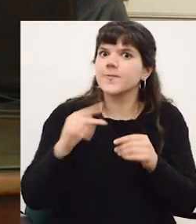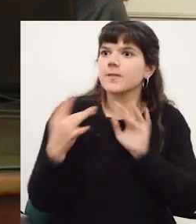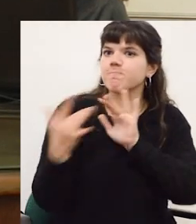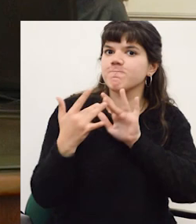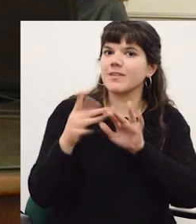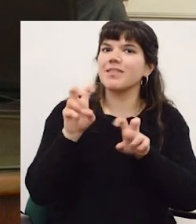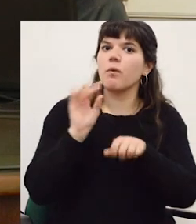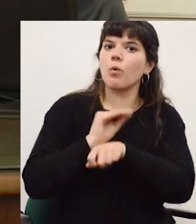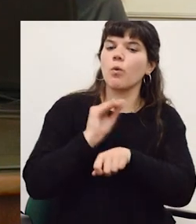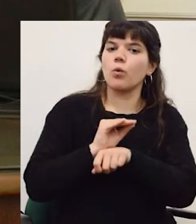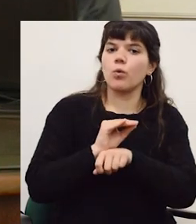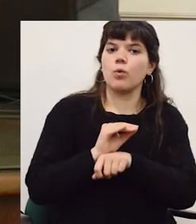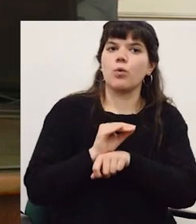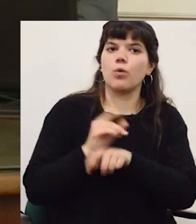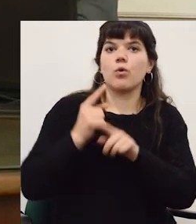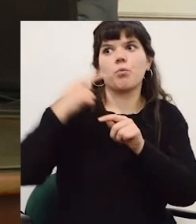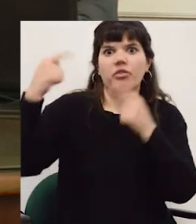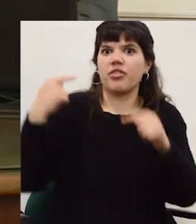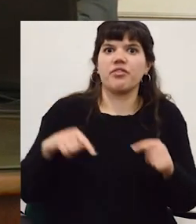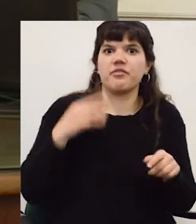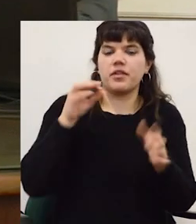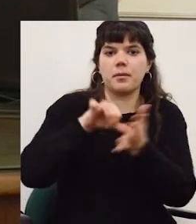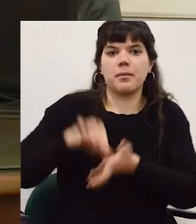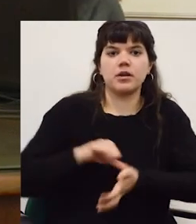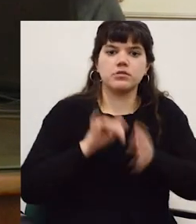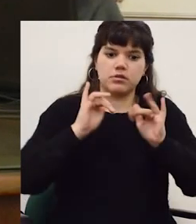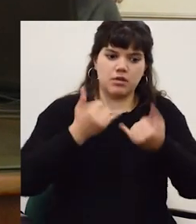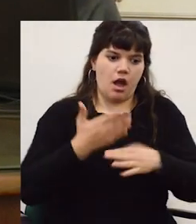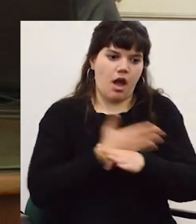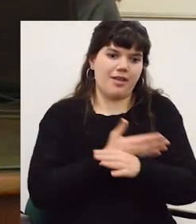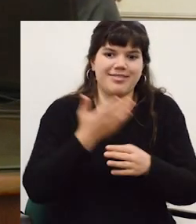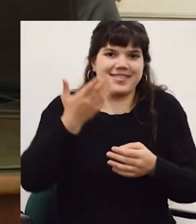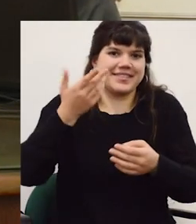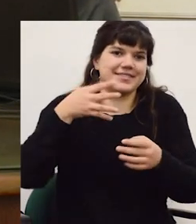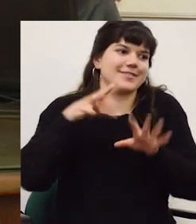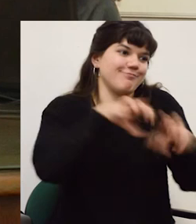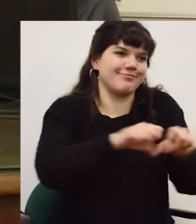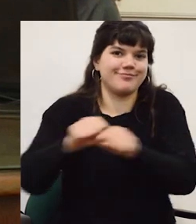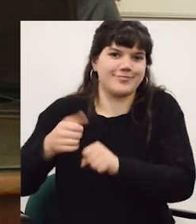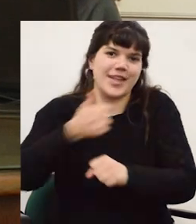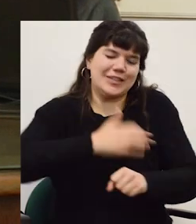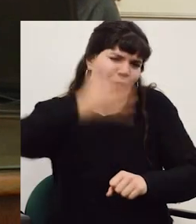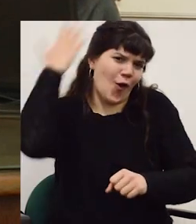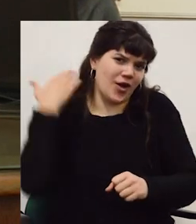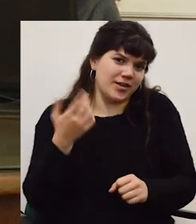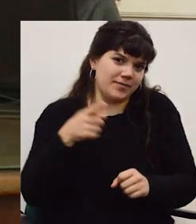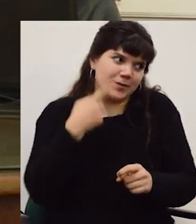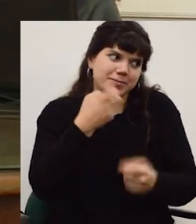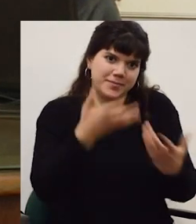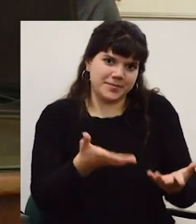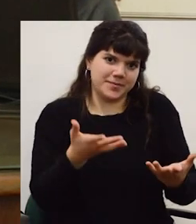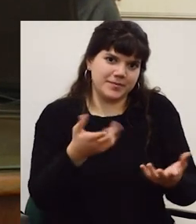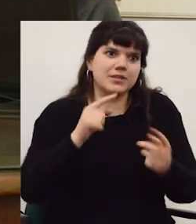de alguna manera por el interés en mantener el vínculo cultural con los países que de alguna manera fueron sus ex